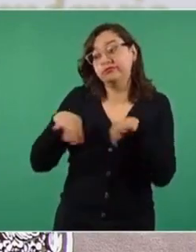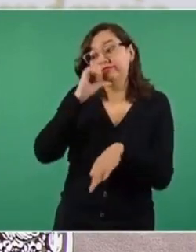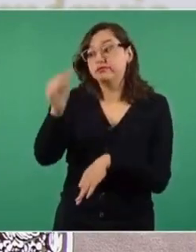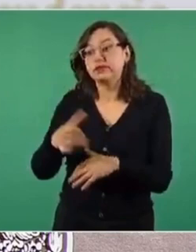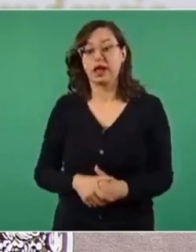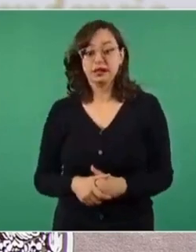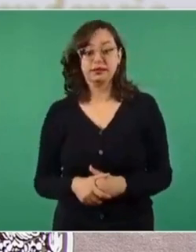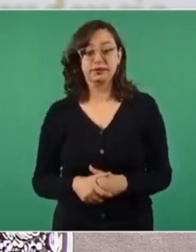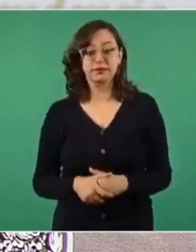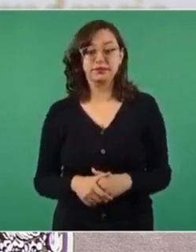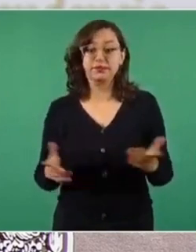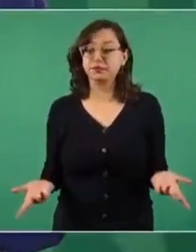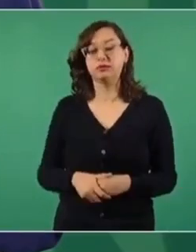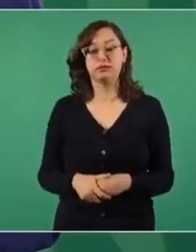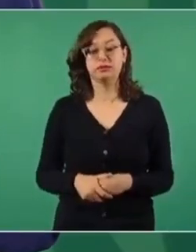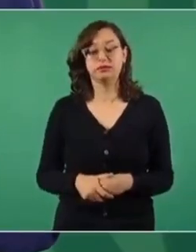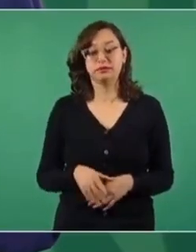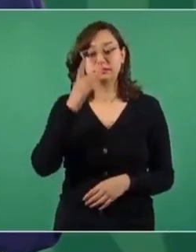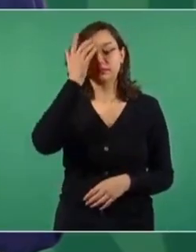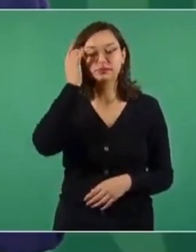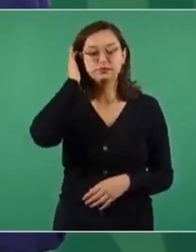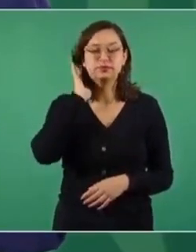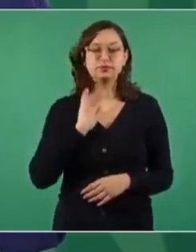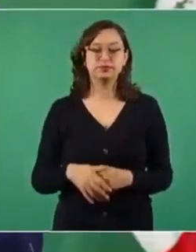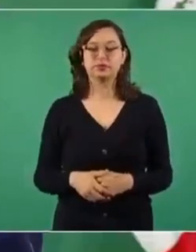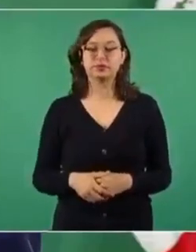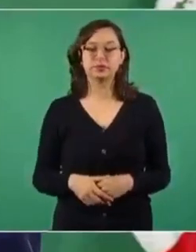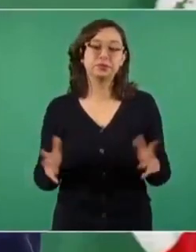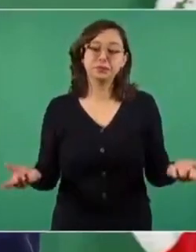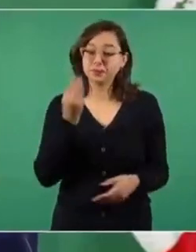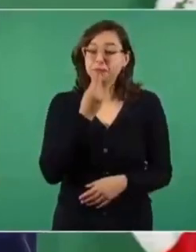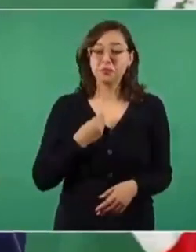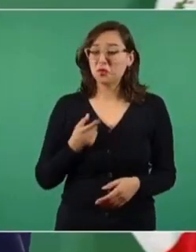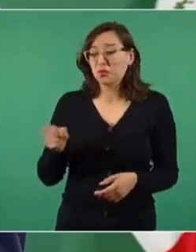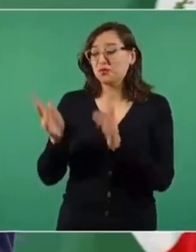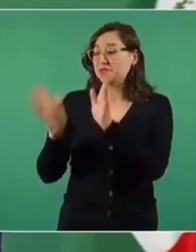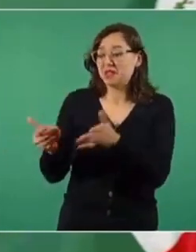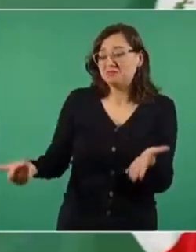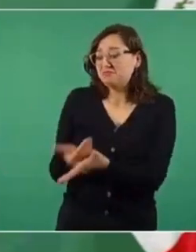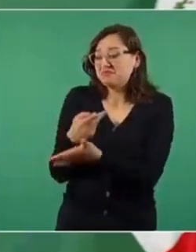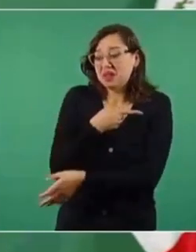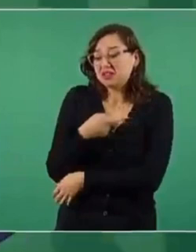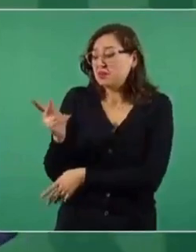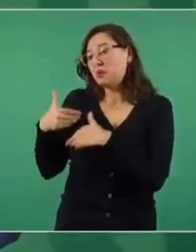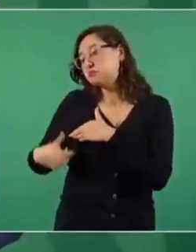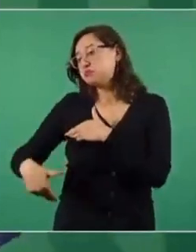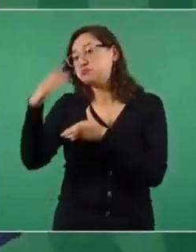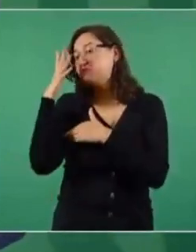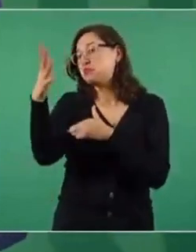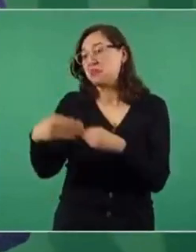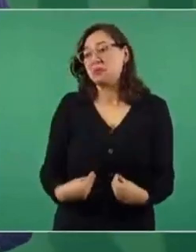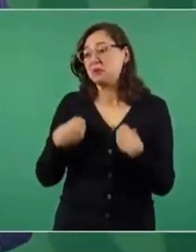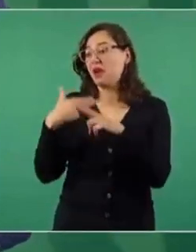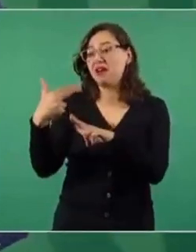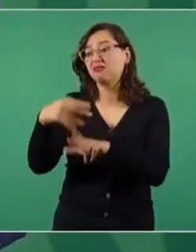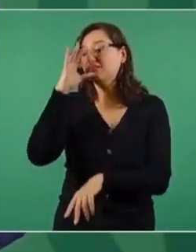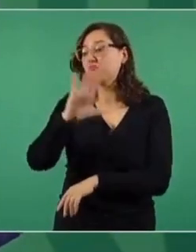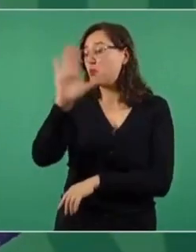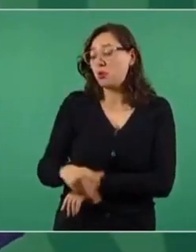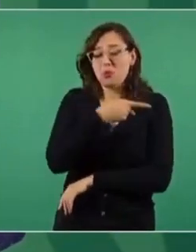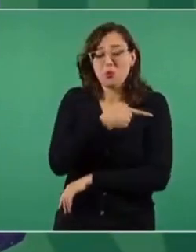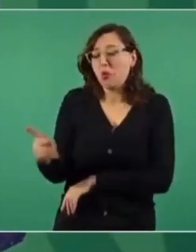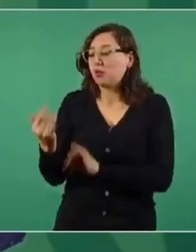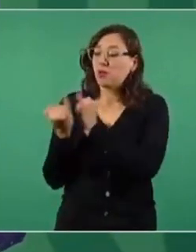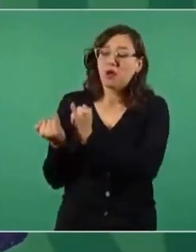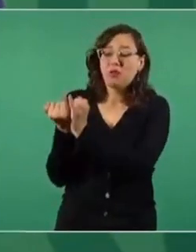trabaja o porque el pobre es flojo y que además así es el destino, que el que nace pobre va a